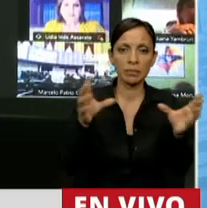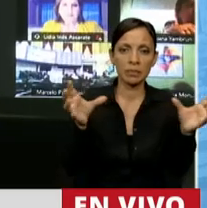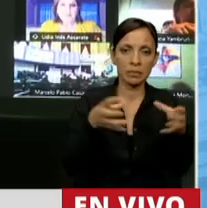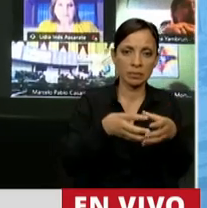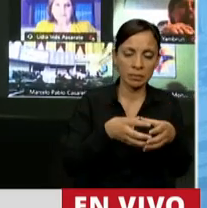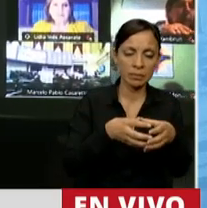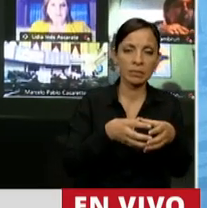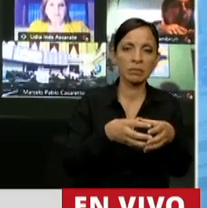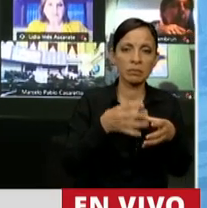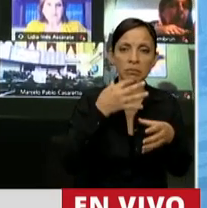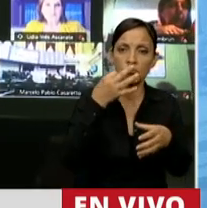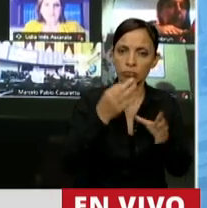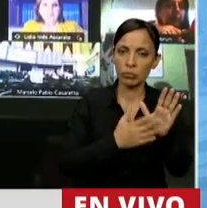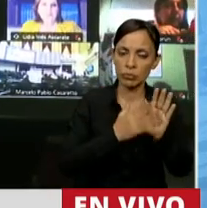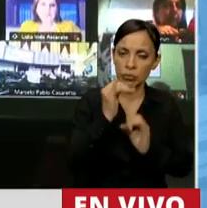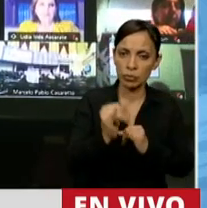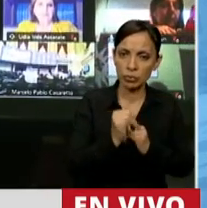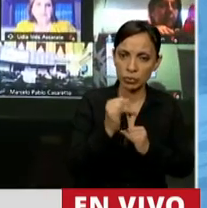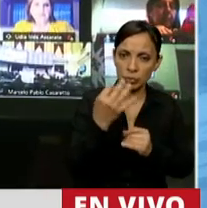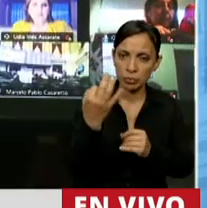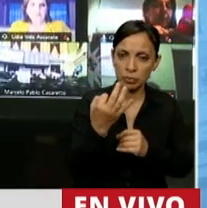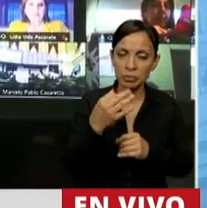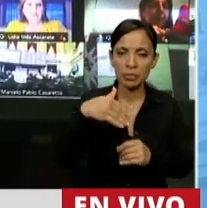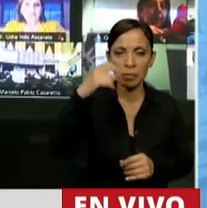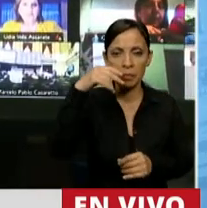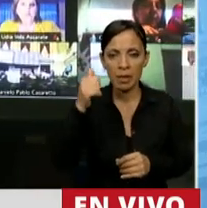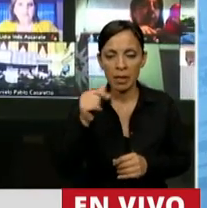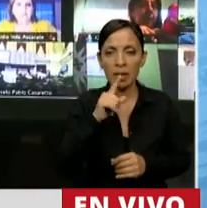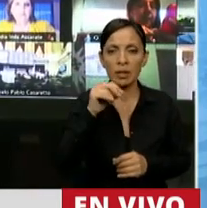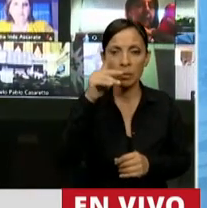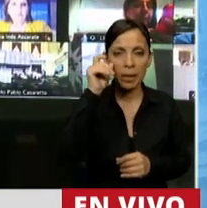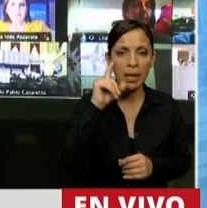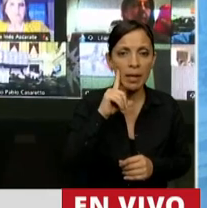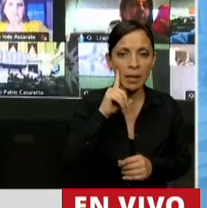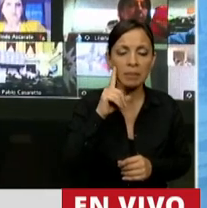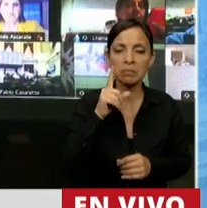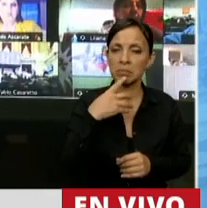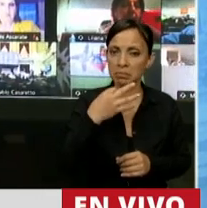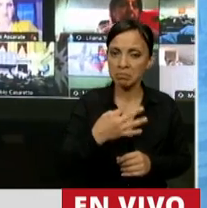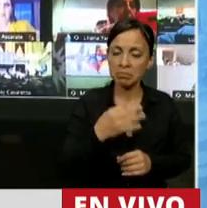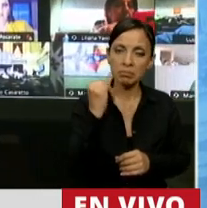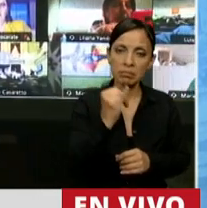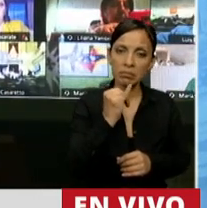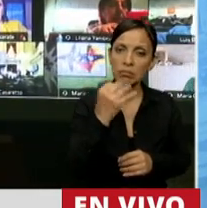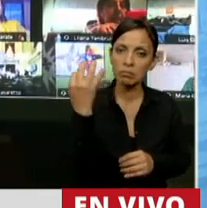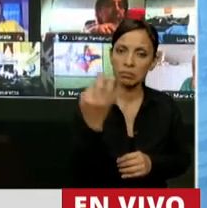que funda muy bien. Y el diputado Mena, el diputado Tonel y muchos de los diputados que lo precedieron, fundaron